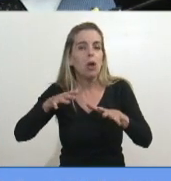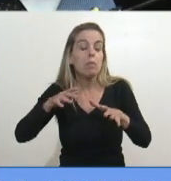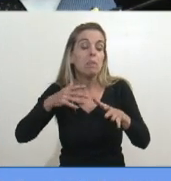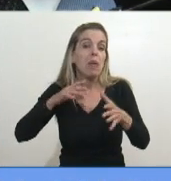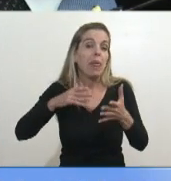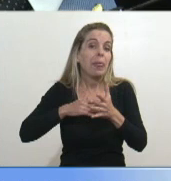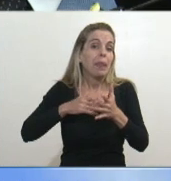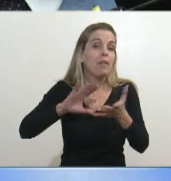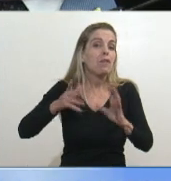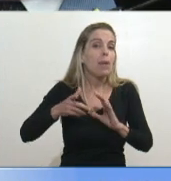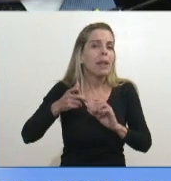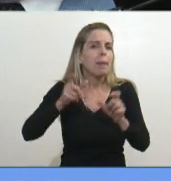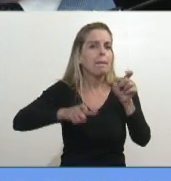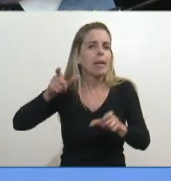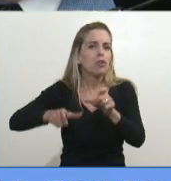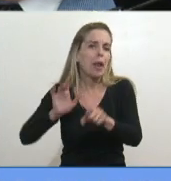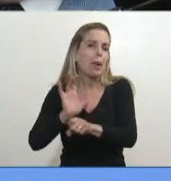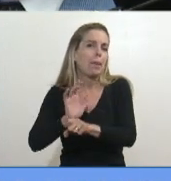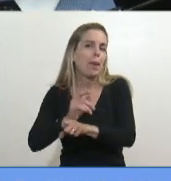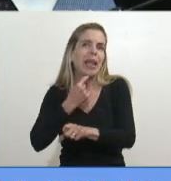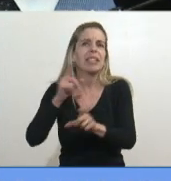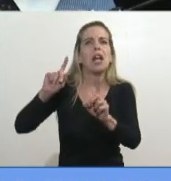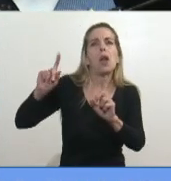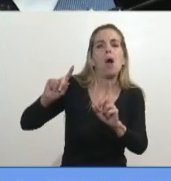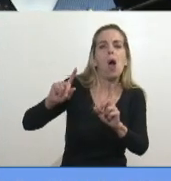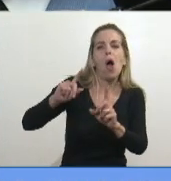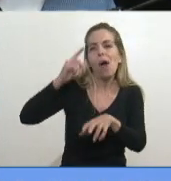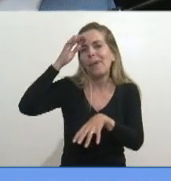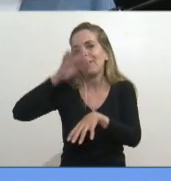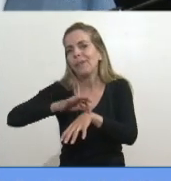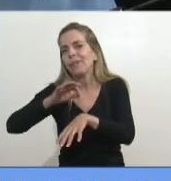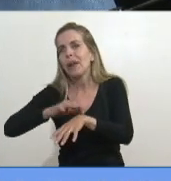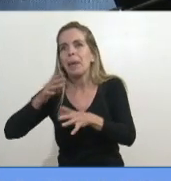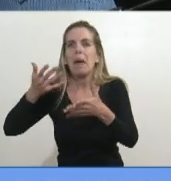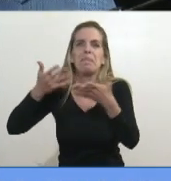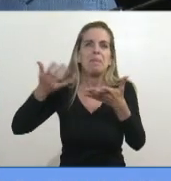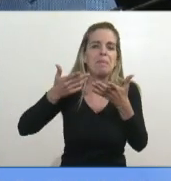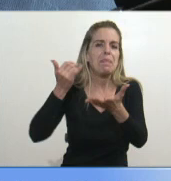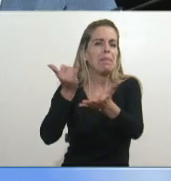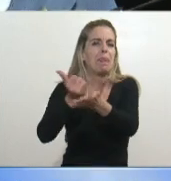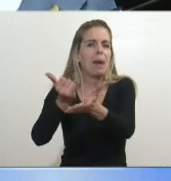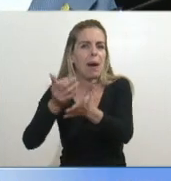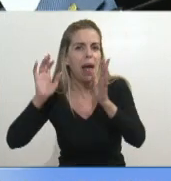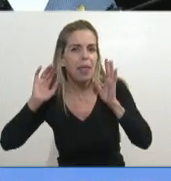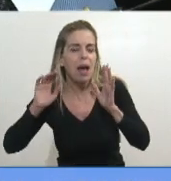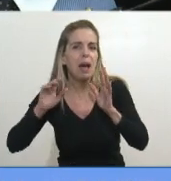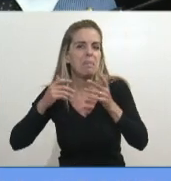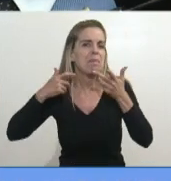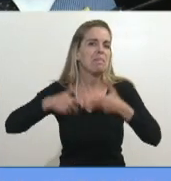negaron esto. Ahora lo tuvimos, lo tomamos para la joda, vamos a ser claros. No pasa nada.